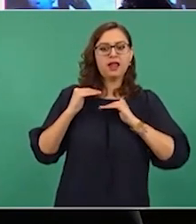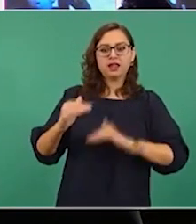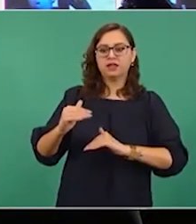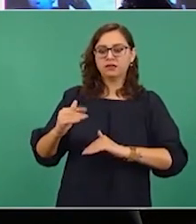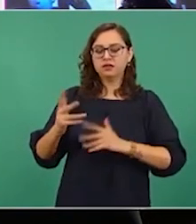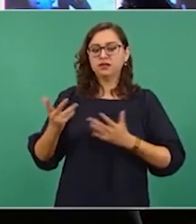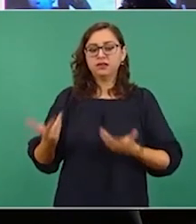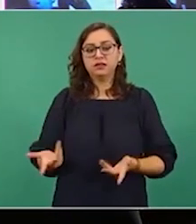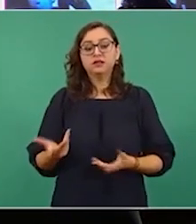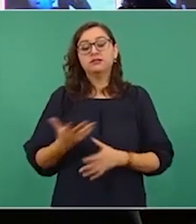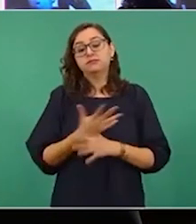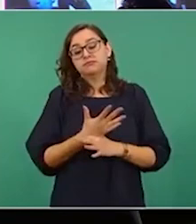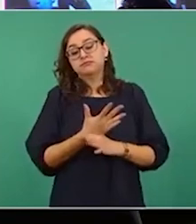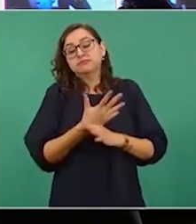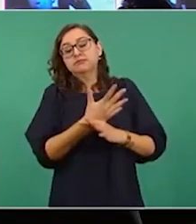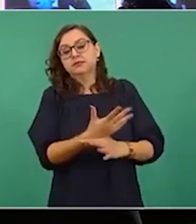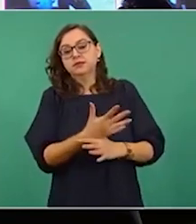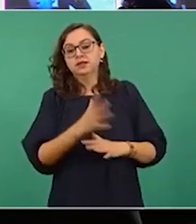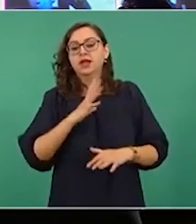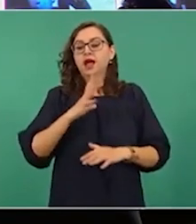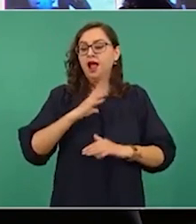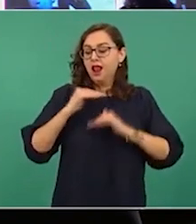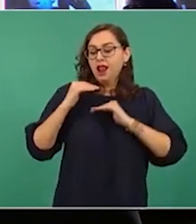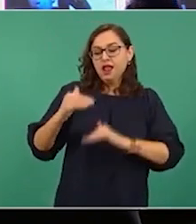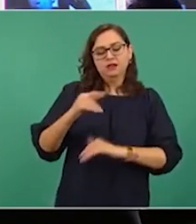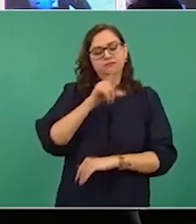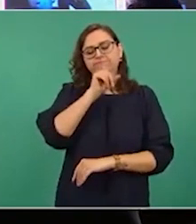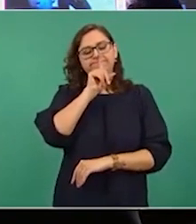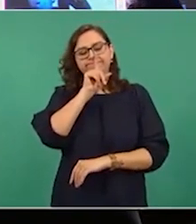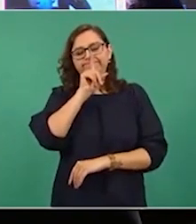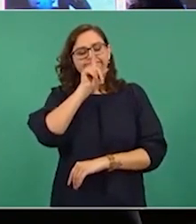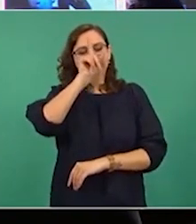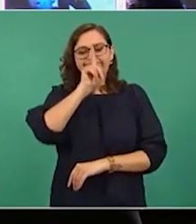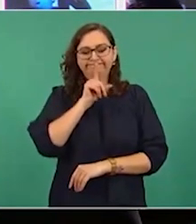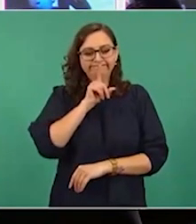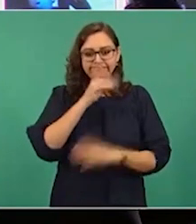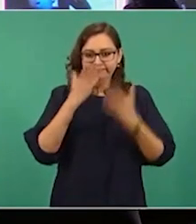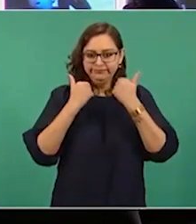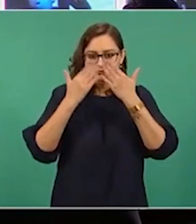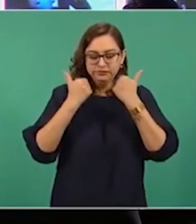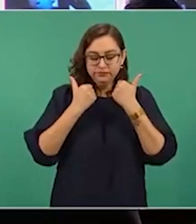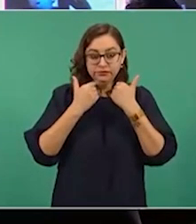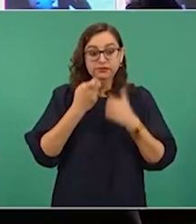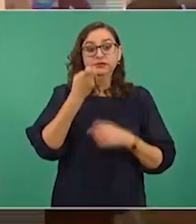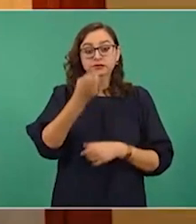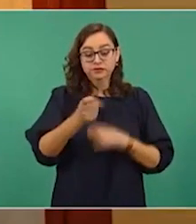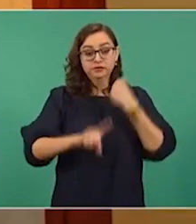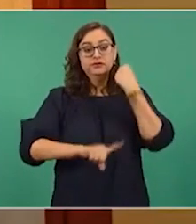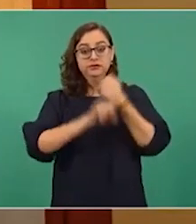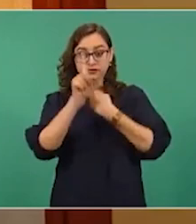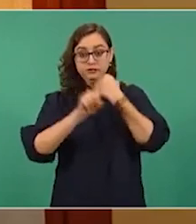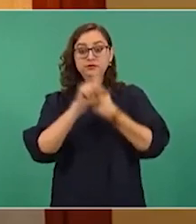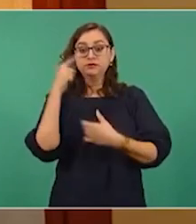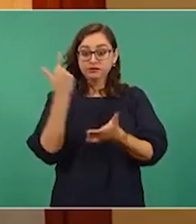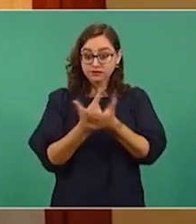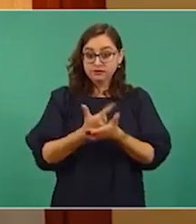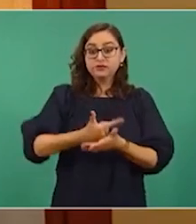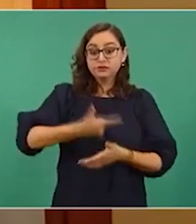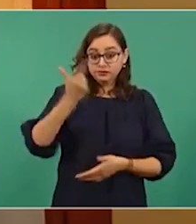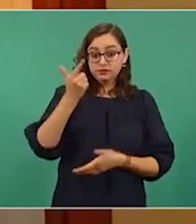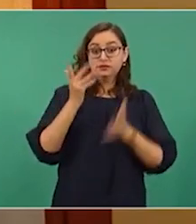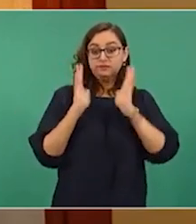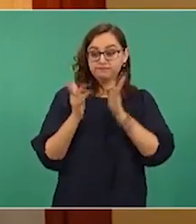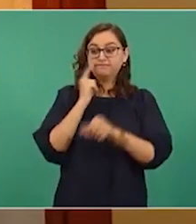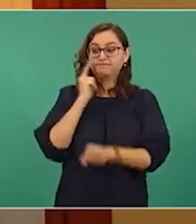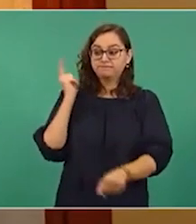nominalmente dicen que hay restricciones, no hay ningún control y evidentemente esto representa un riesgo, como ya lo vimos,